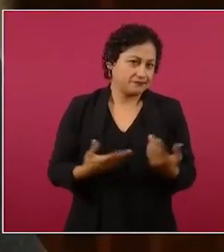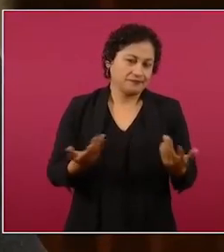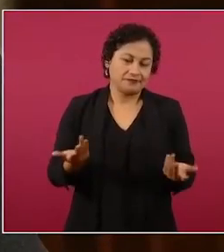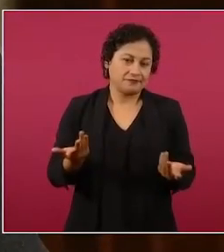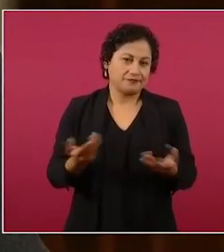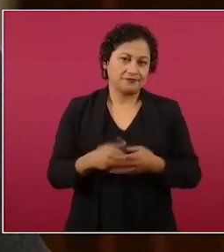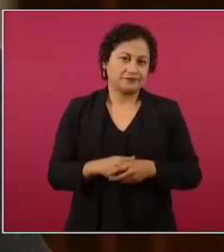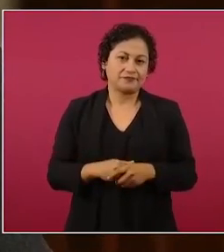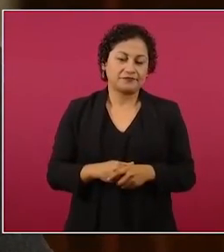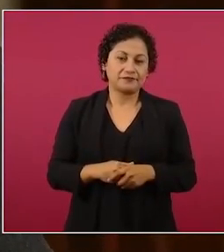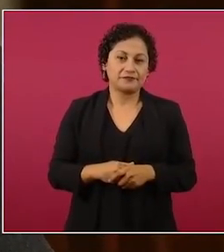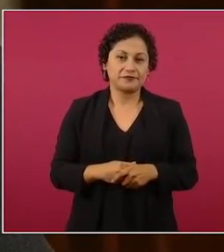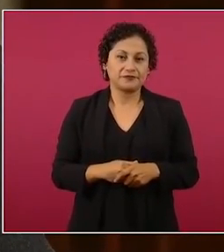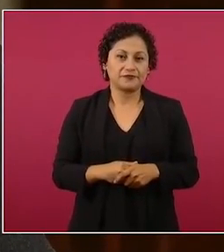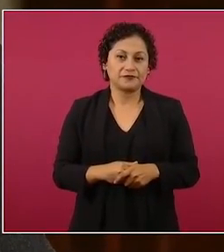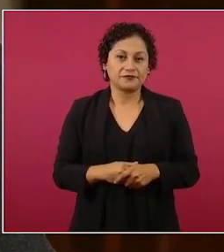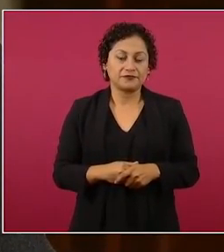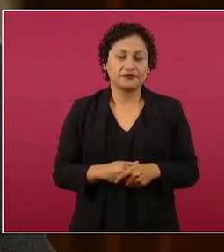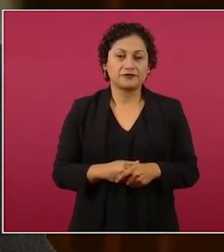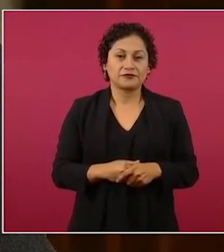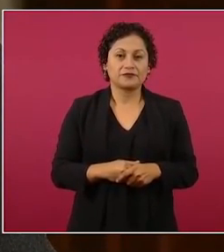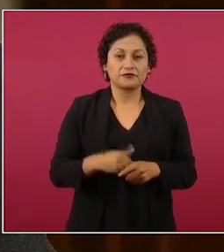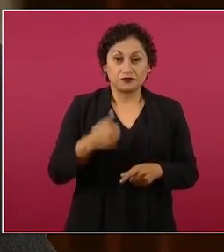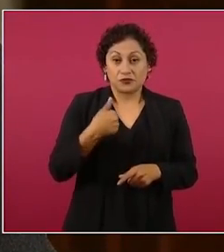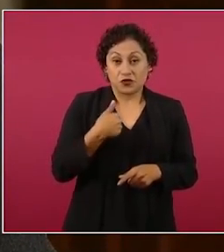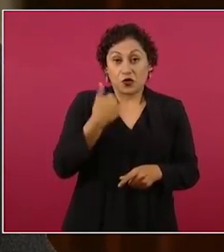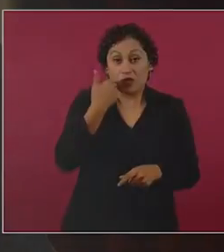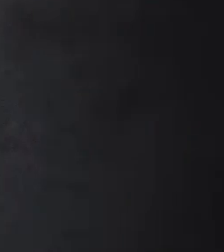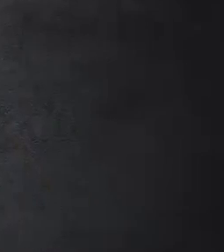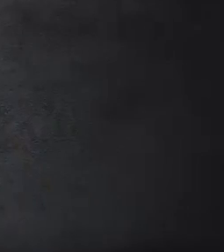100 Raqueles.